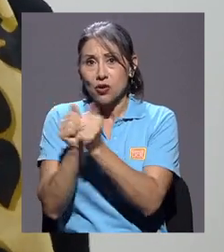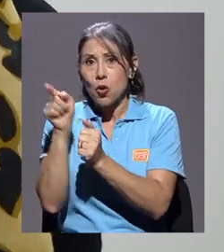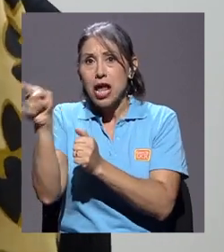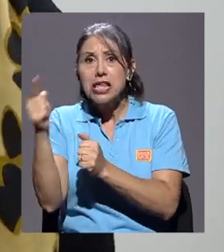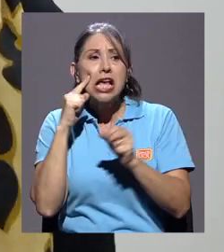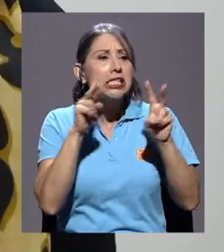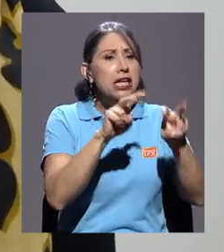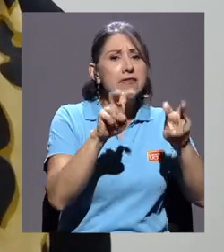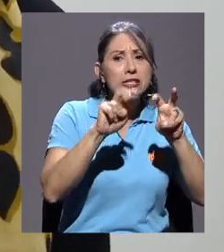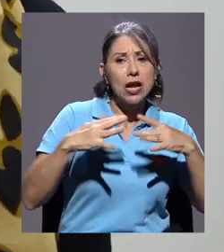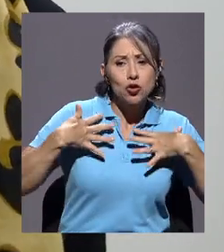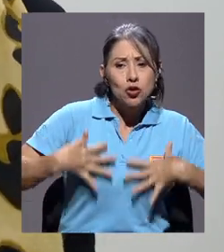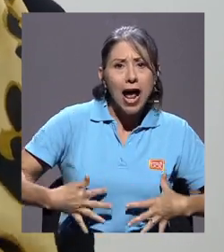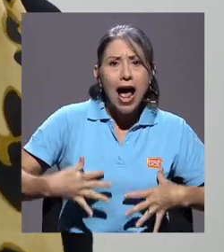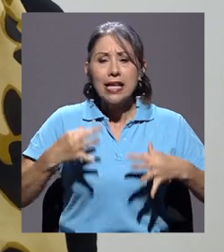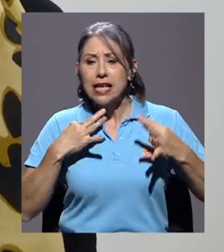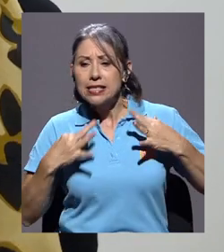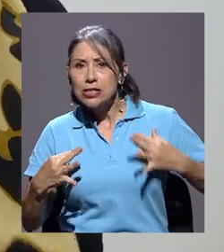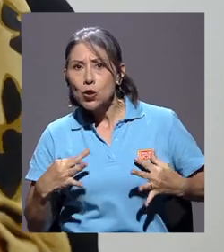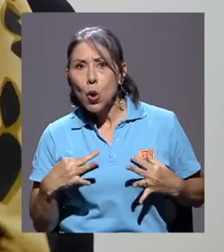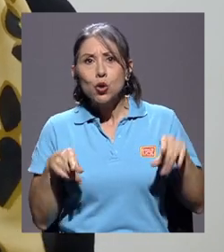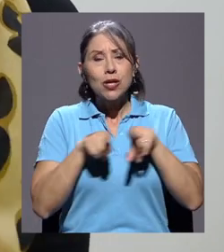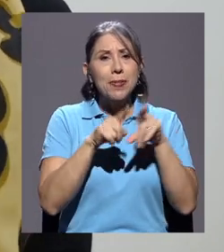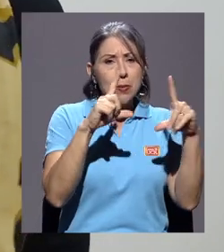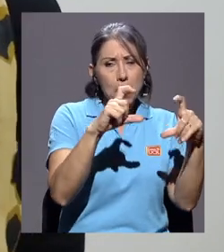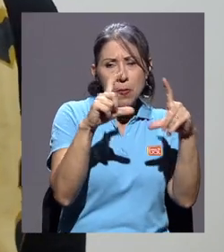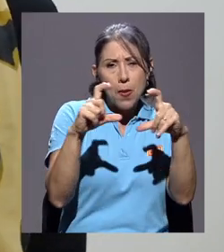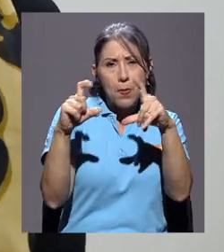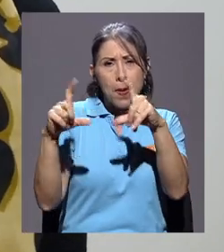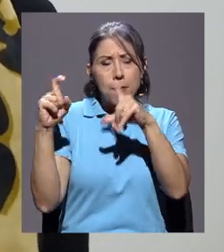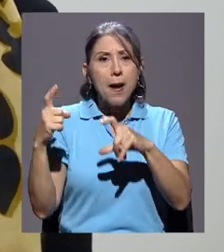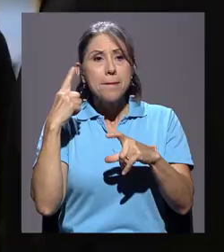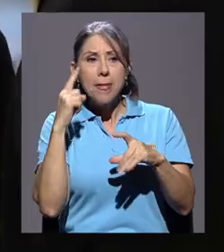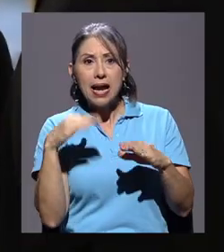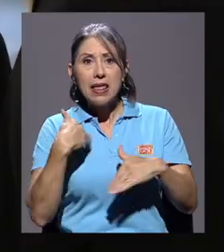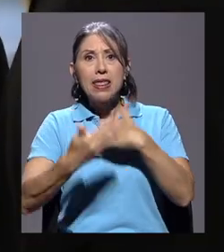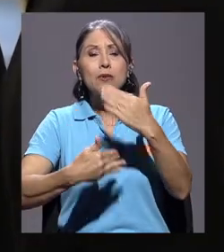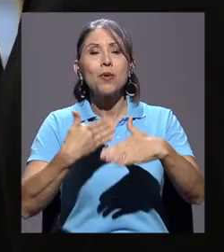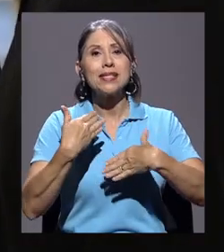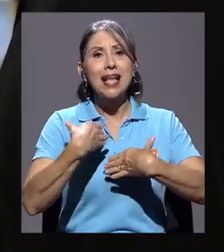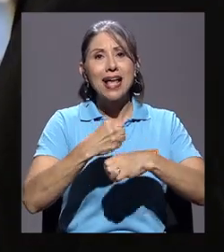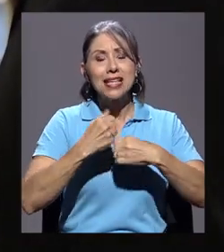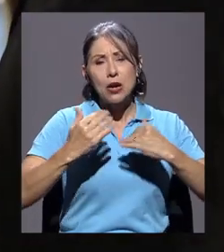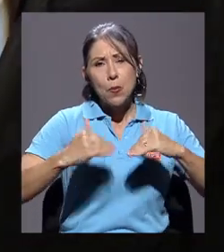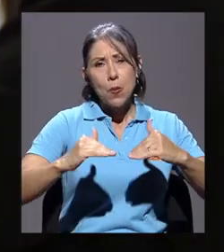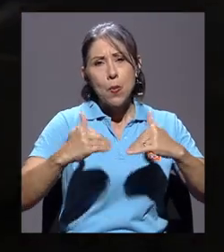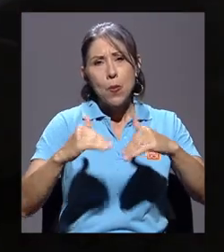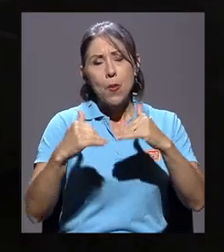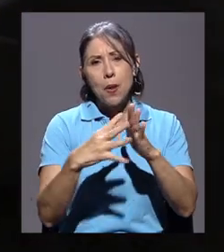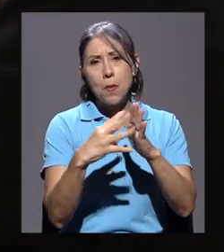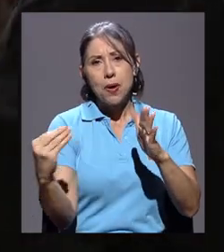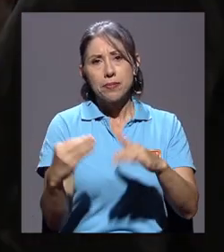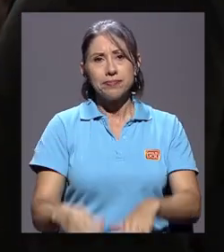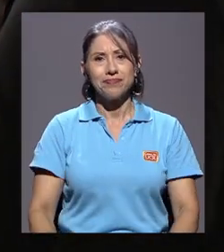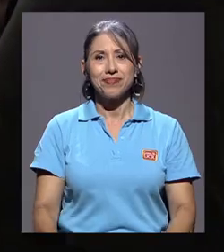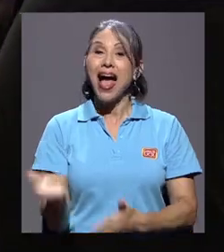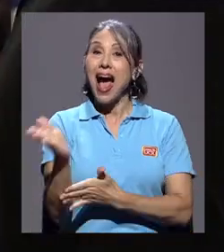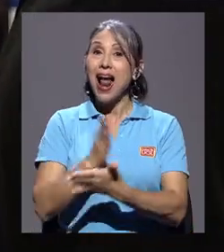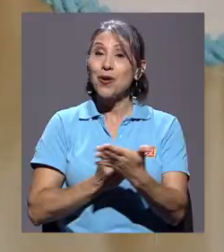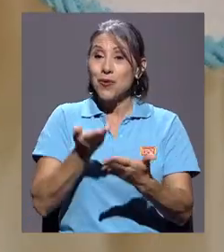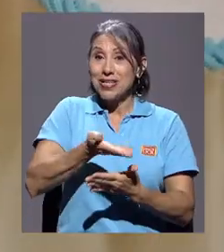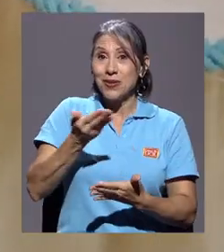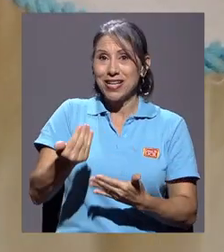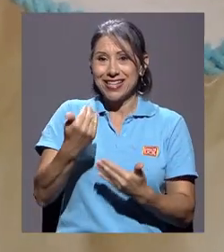accesorios, incluso se tomaron fotografías de detalles para documentar bien ciertos detalles de la confección de los vestidos. Algunos